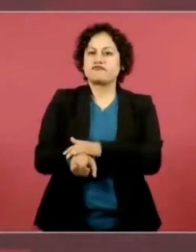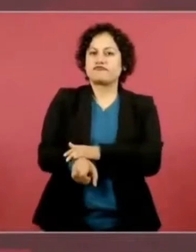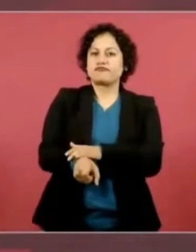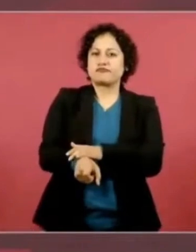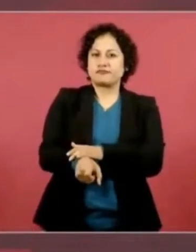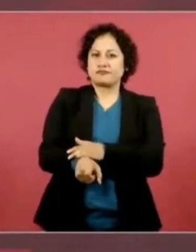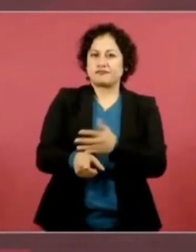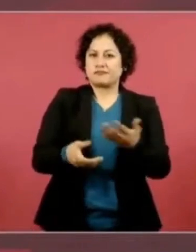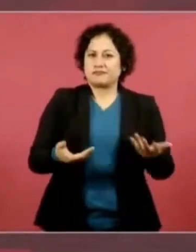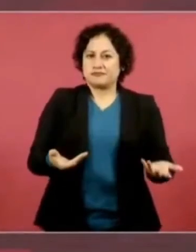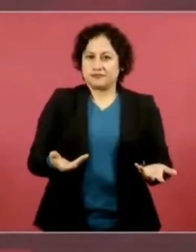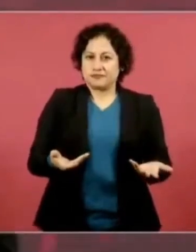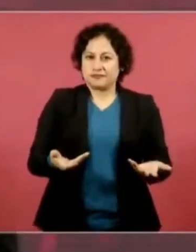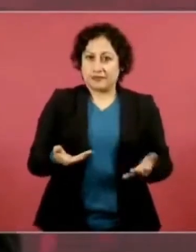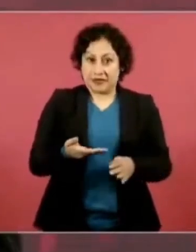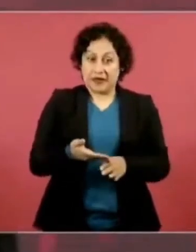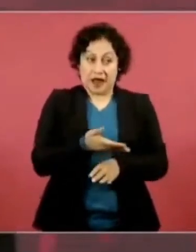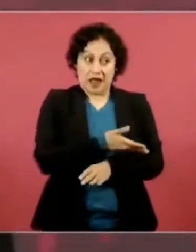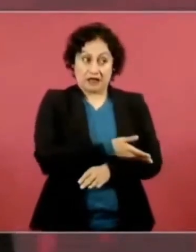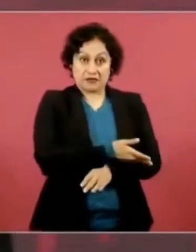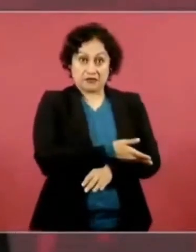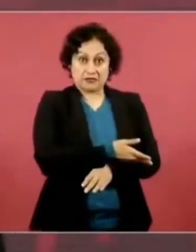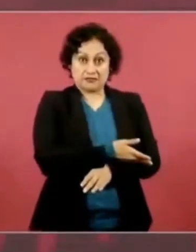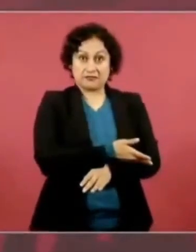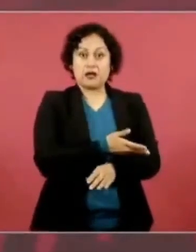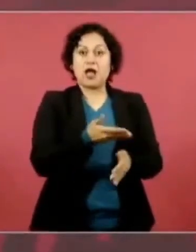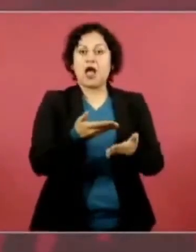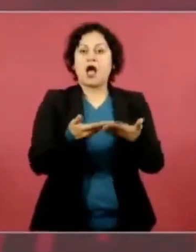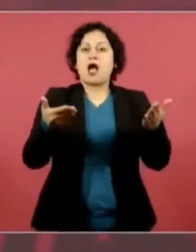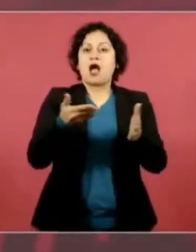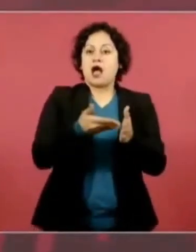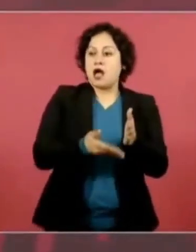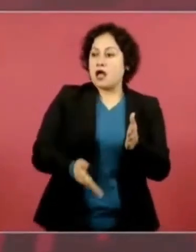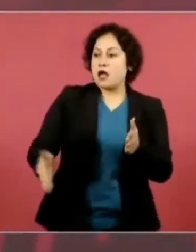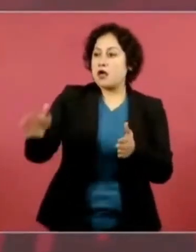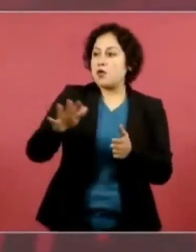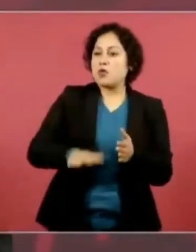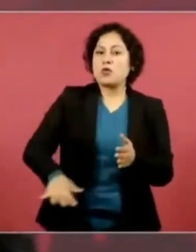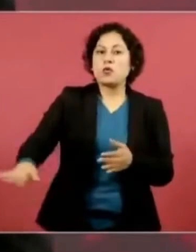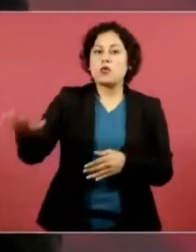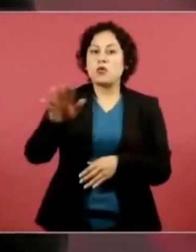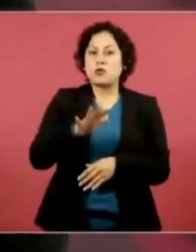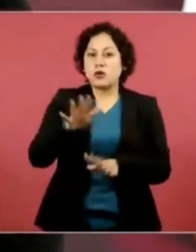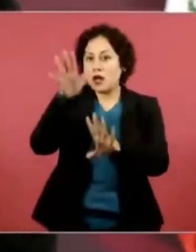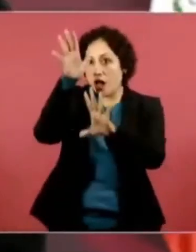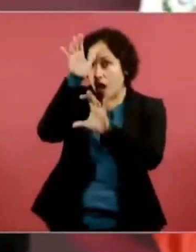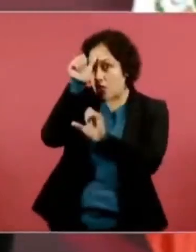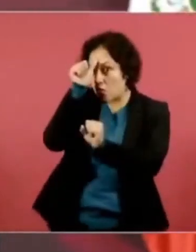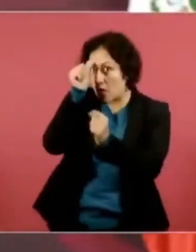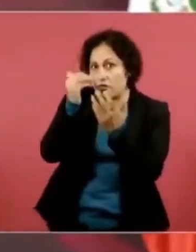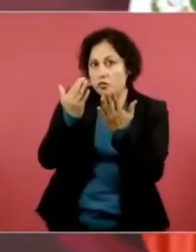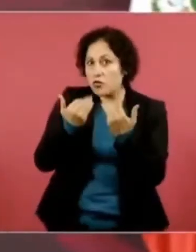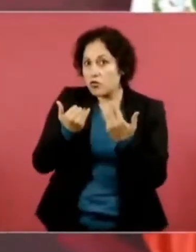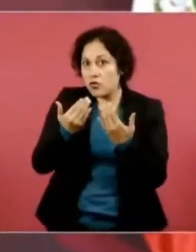ya no hay acuerdos en lo oscurito,